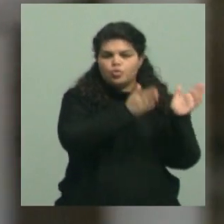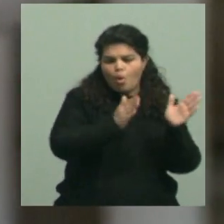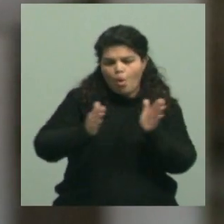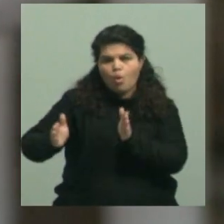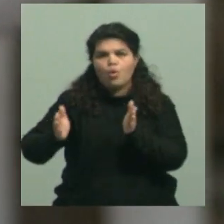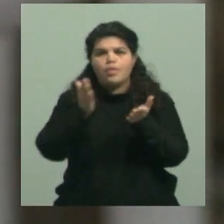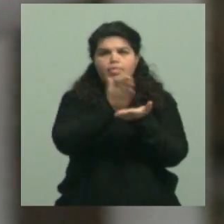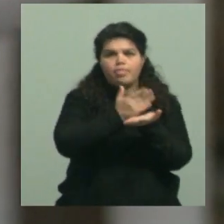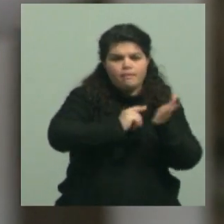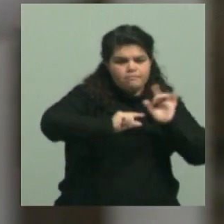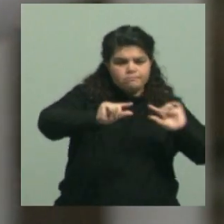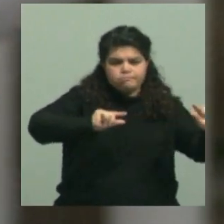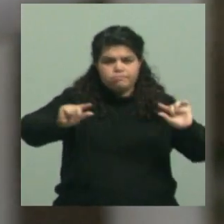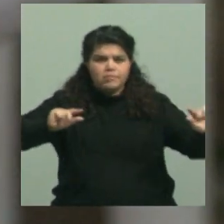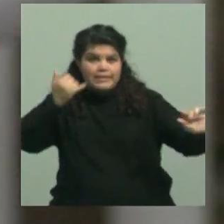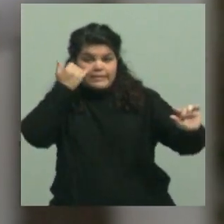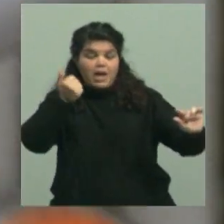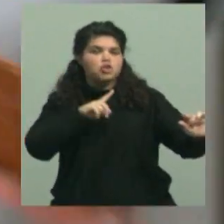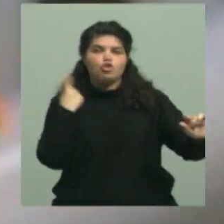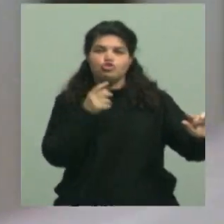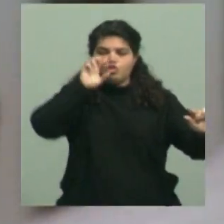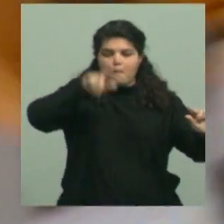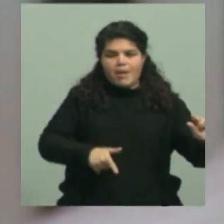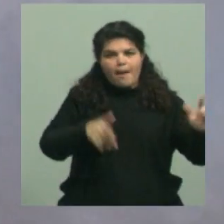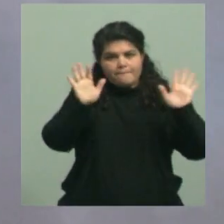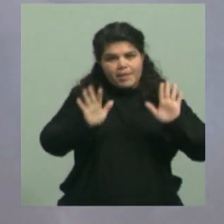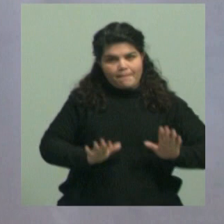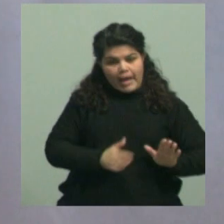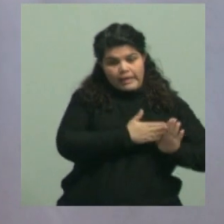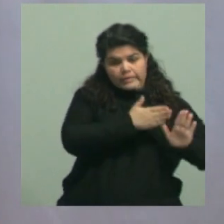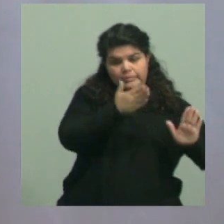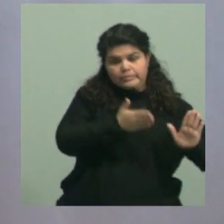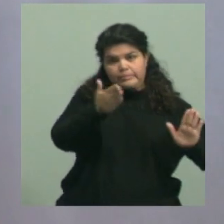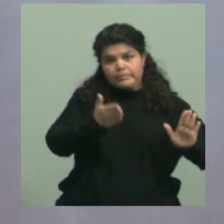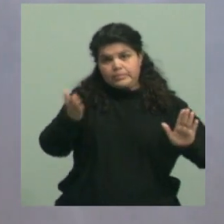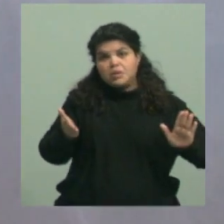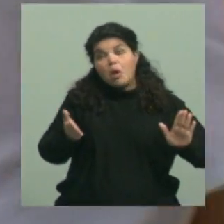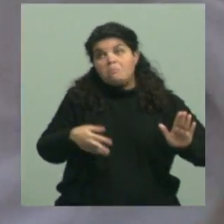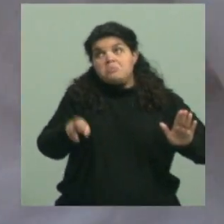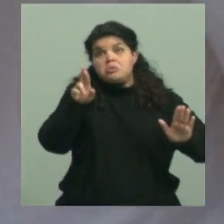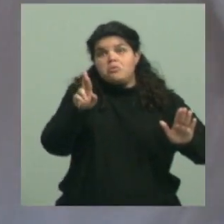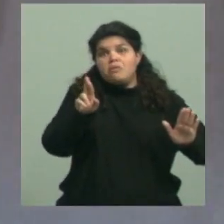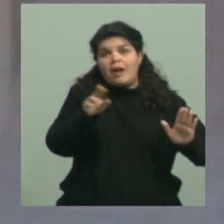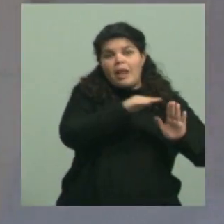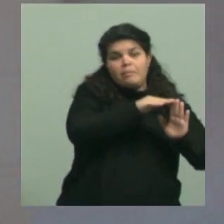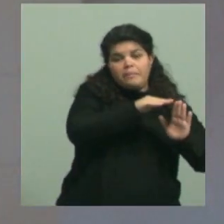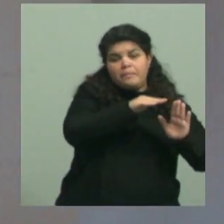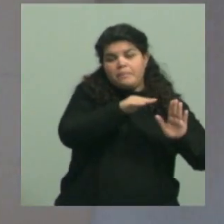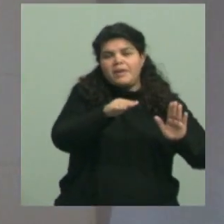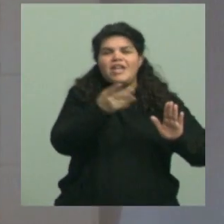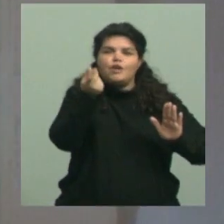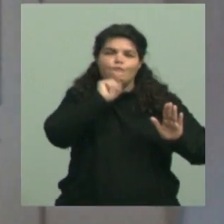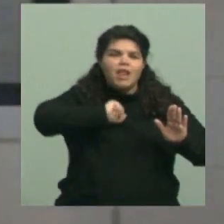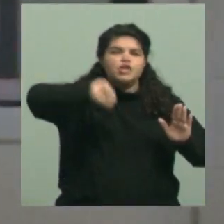cuya expectativa tenemos, un escenario posible que se mantenga la inflación aproximadamente